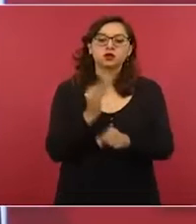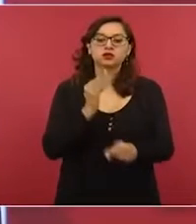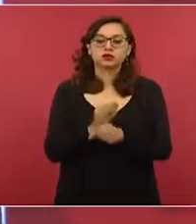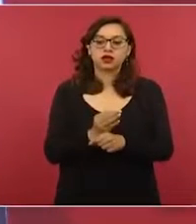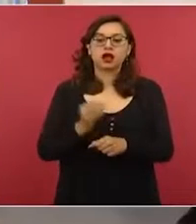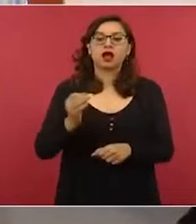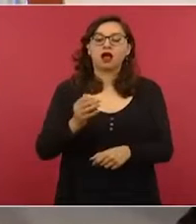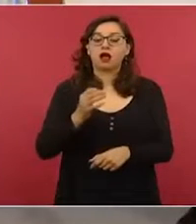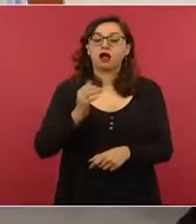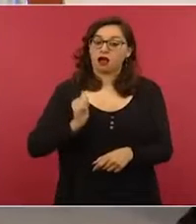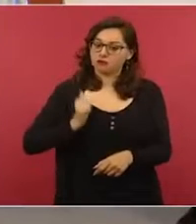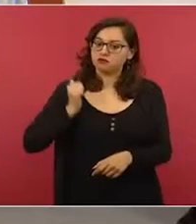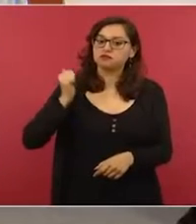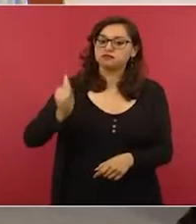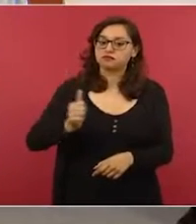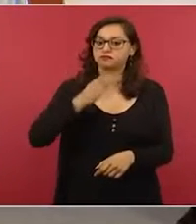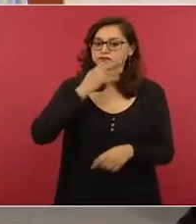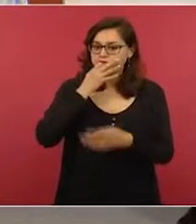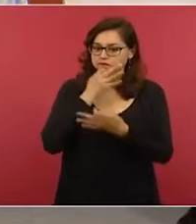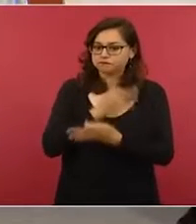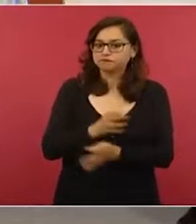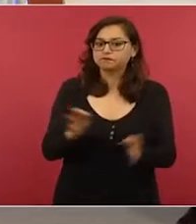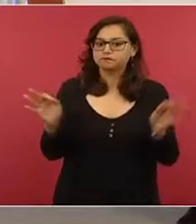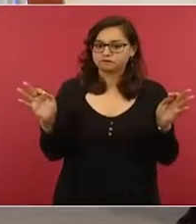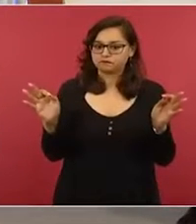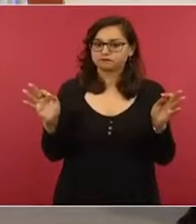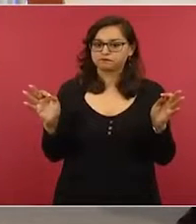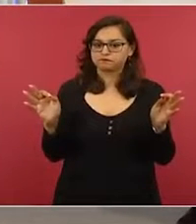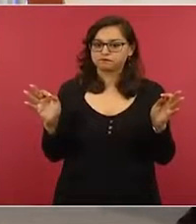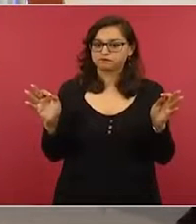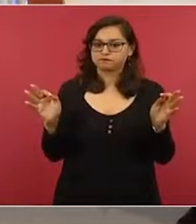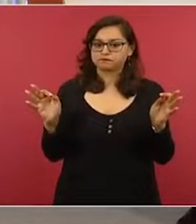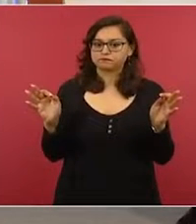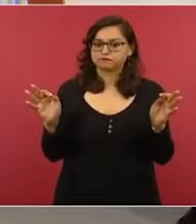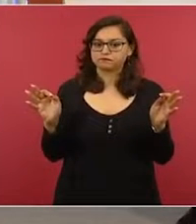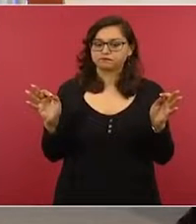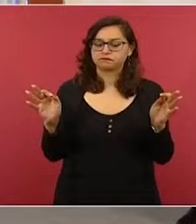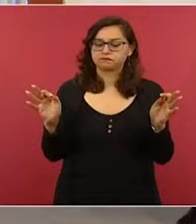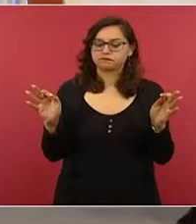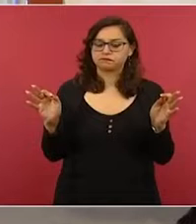Ya tomamos la decisión y que